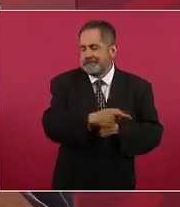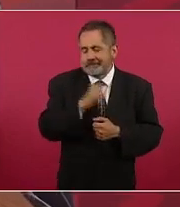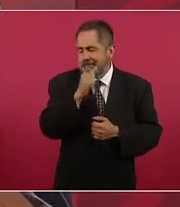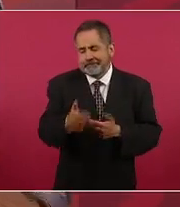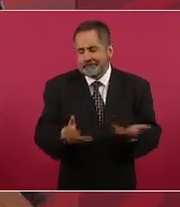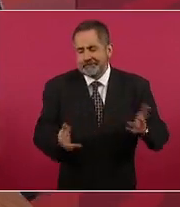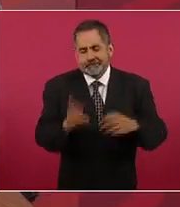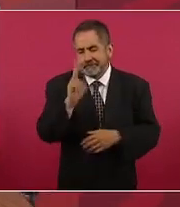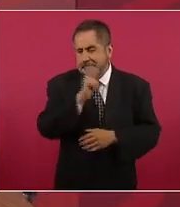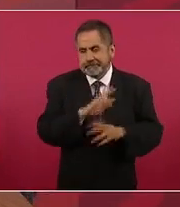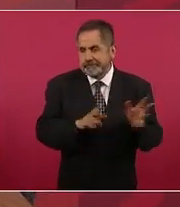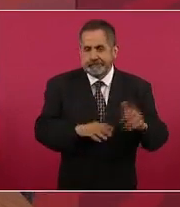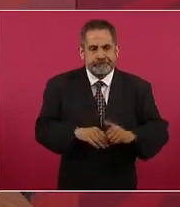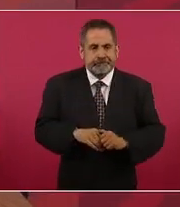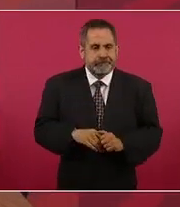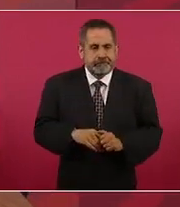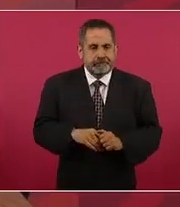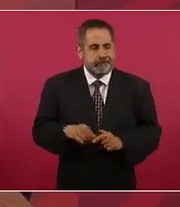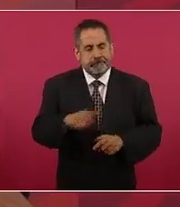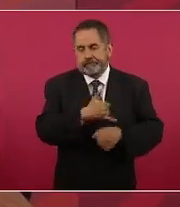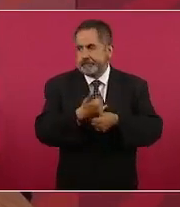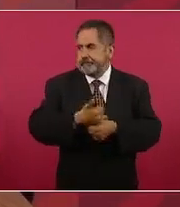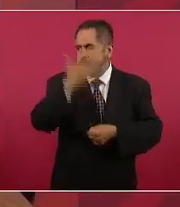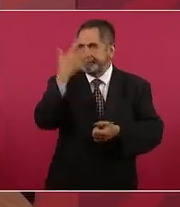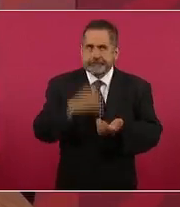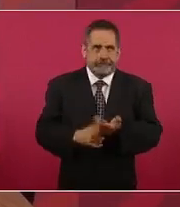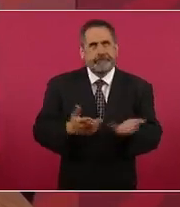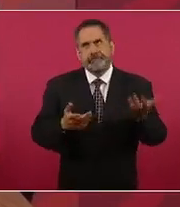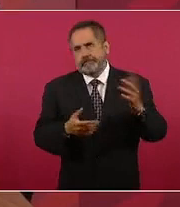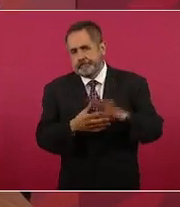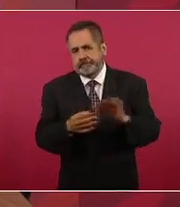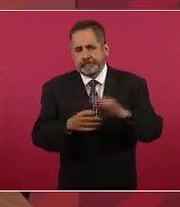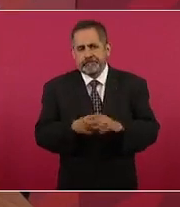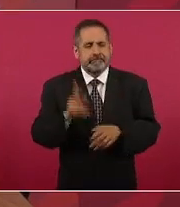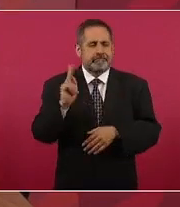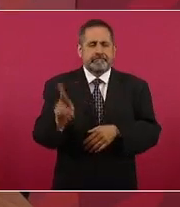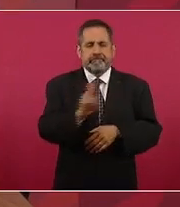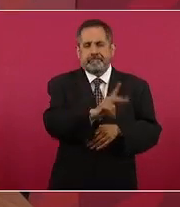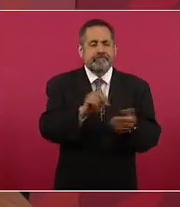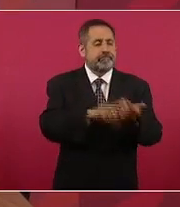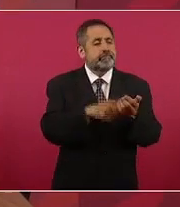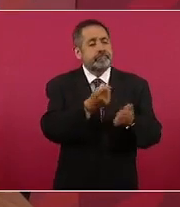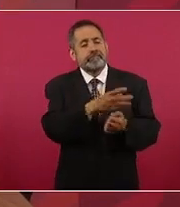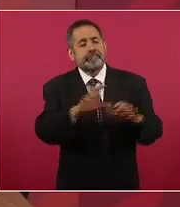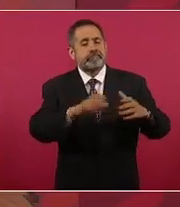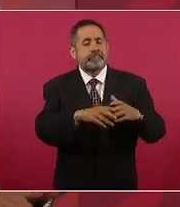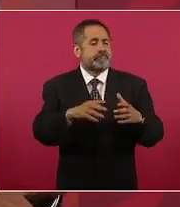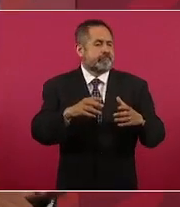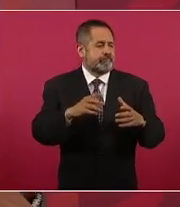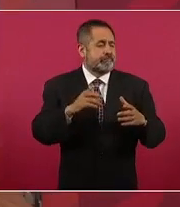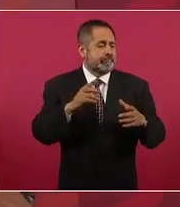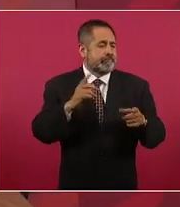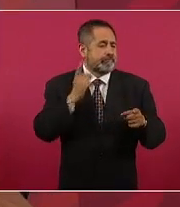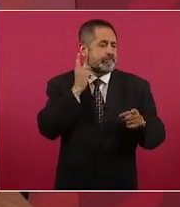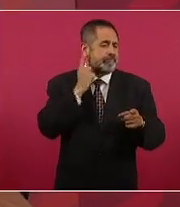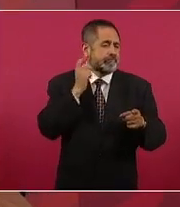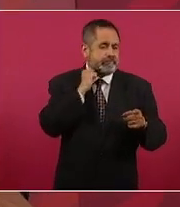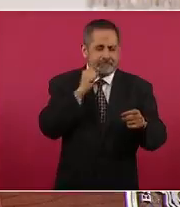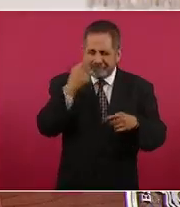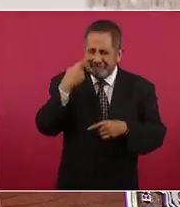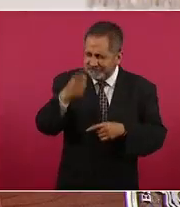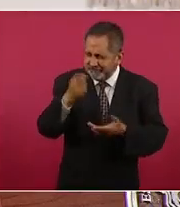es nada más estorbar es como los legisladores ya vieron lo que resolvieron